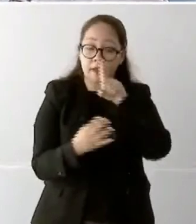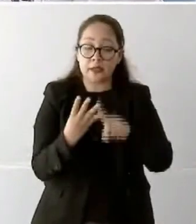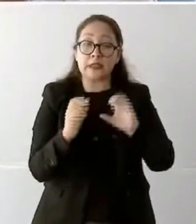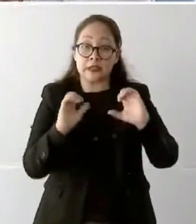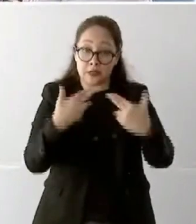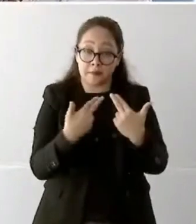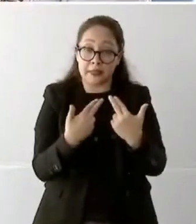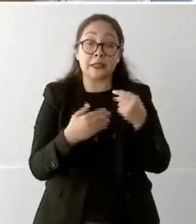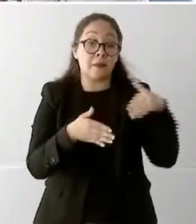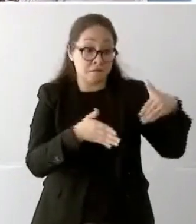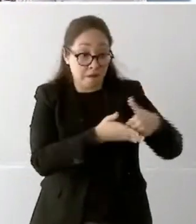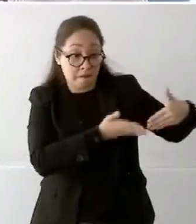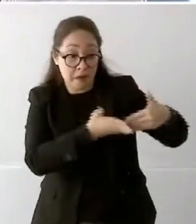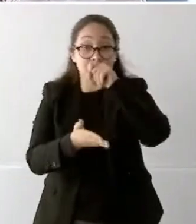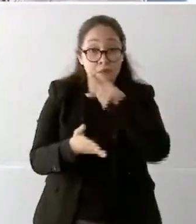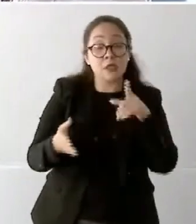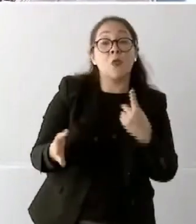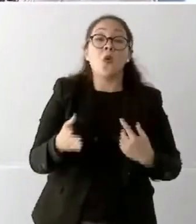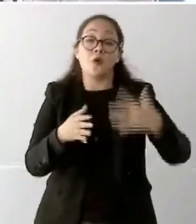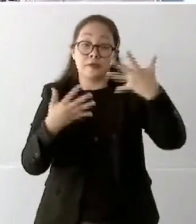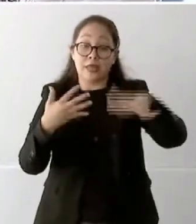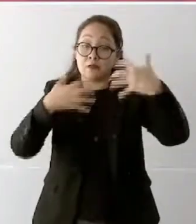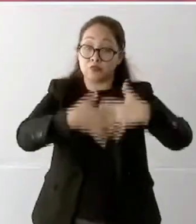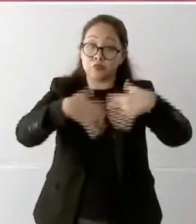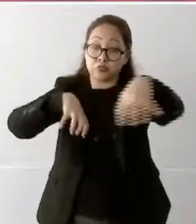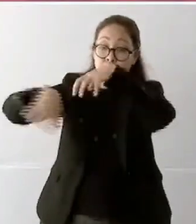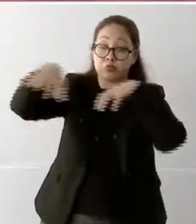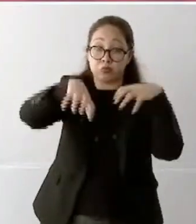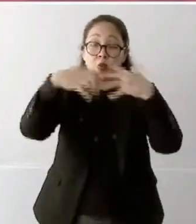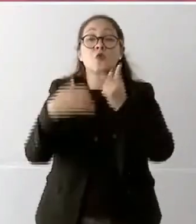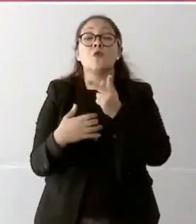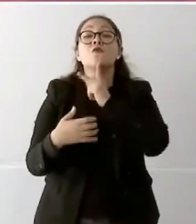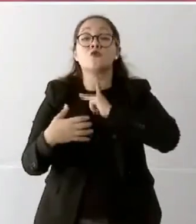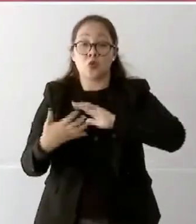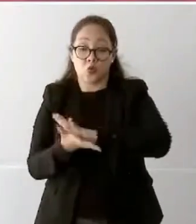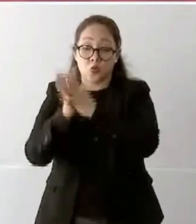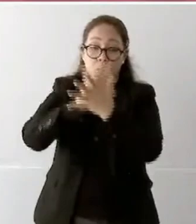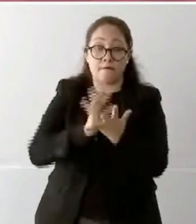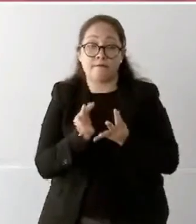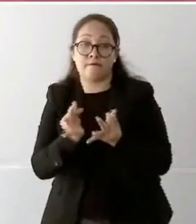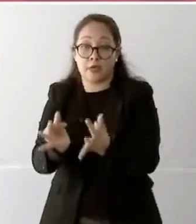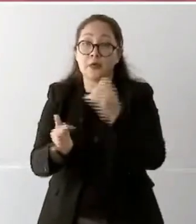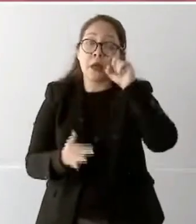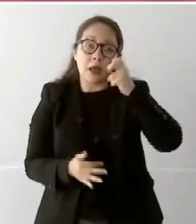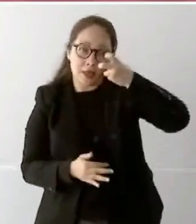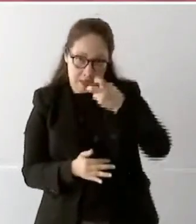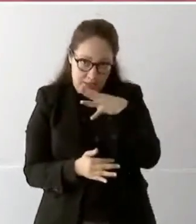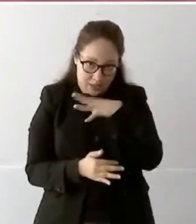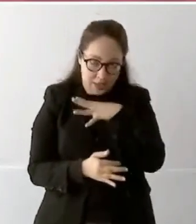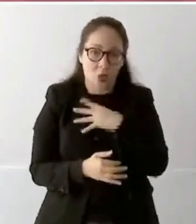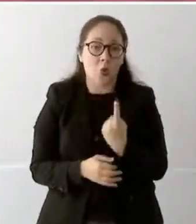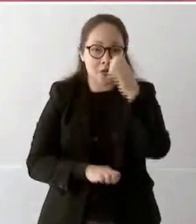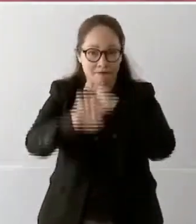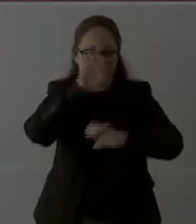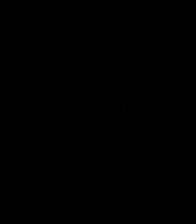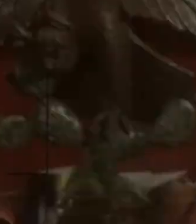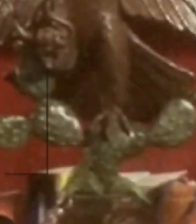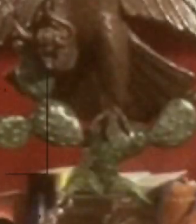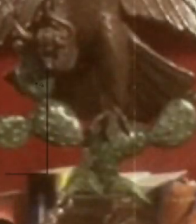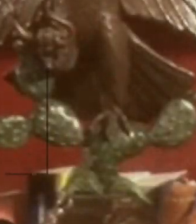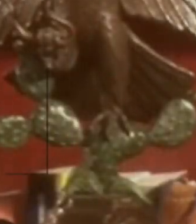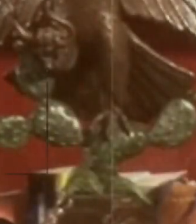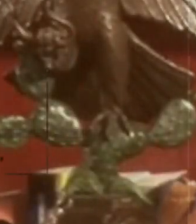Chiapas, los diez parques industriales, todo manejado por una empresa de la Secretaría de Marina.